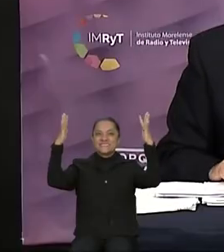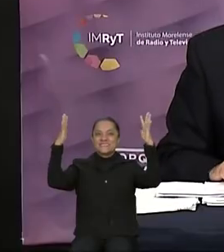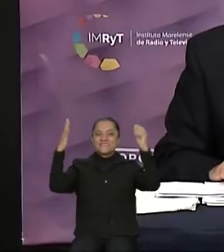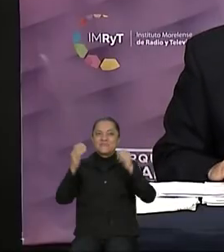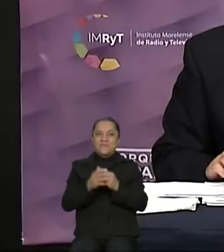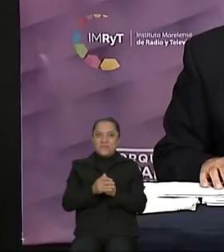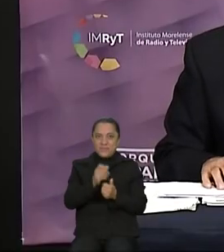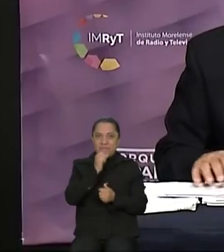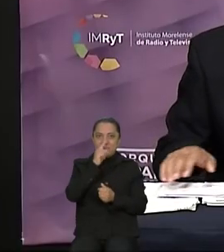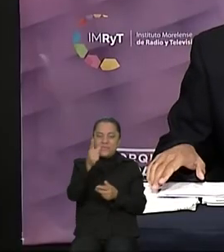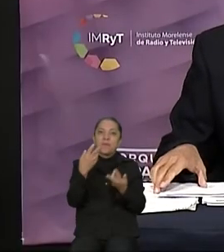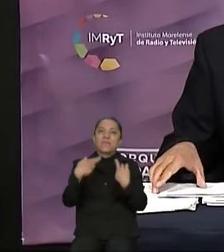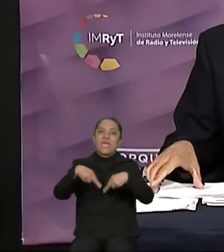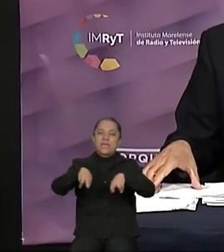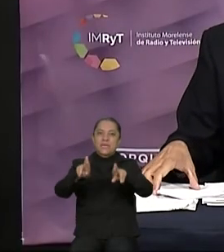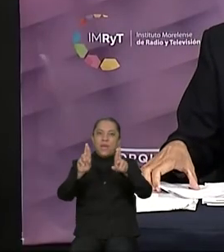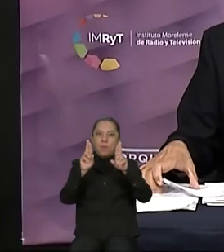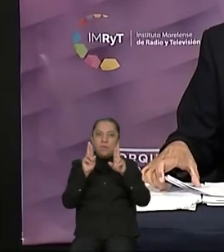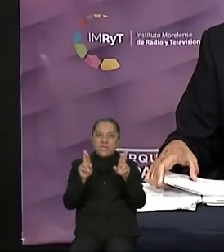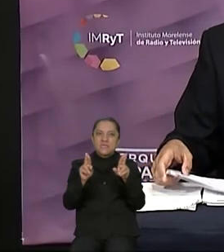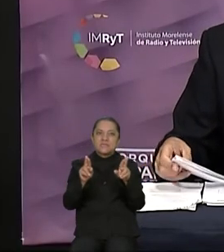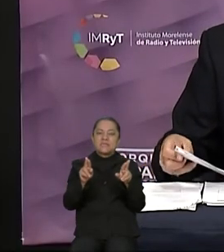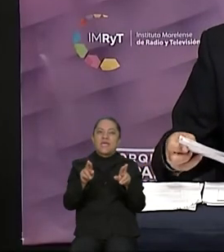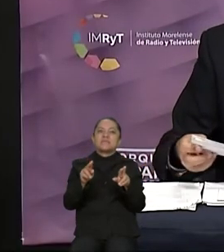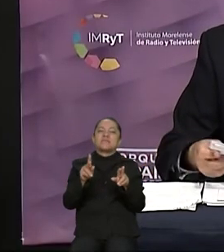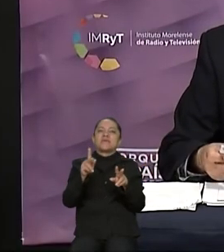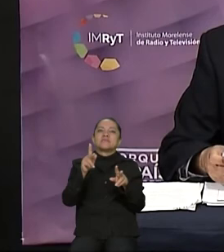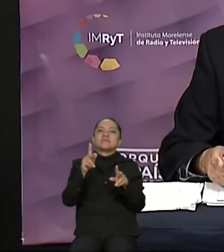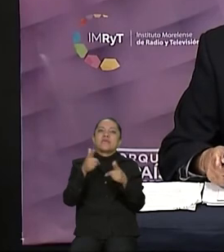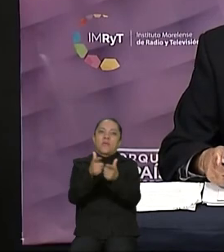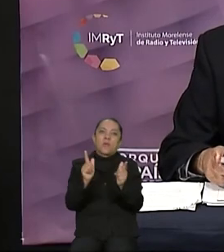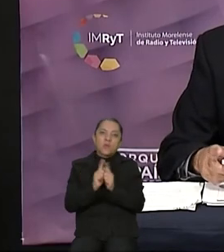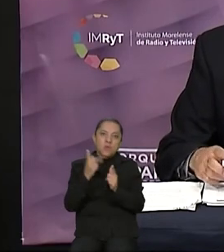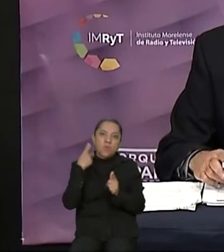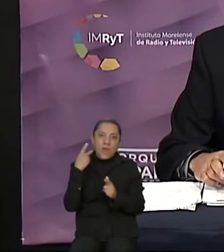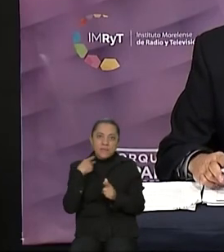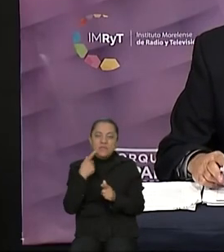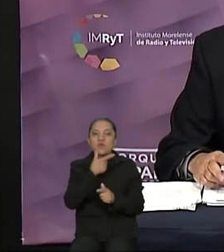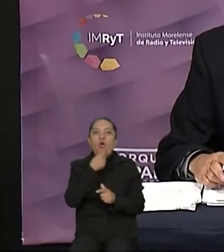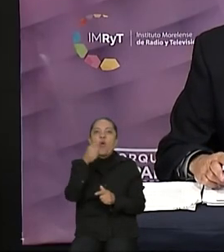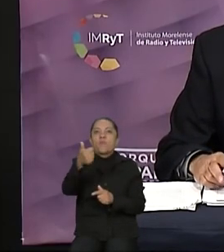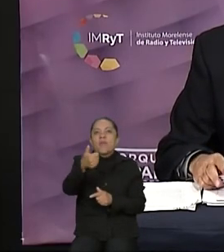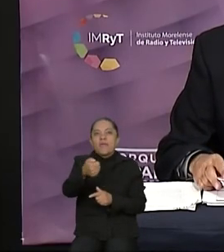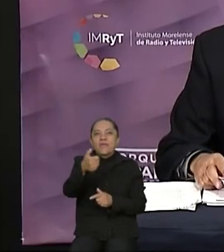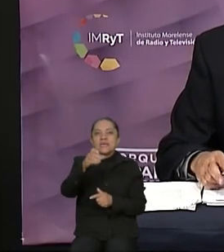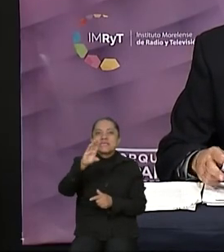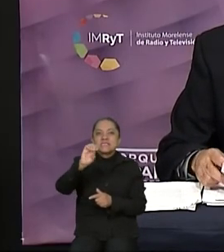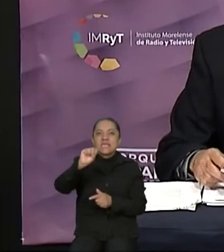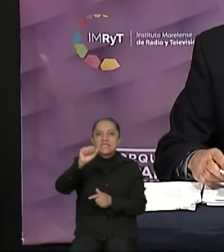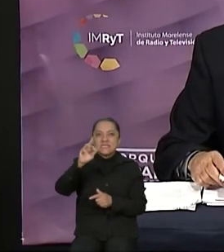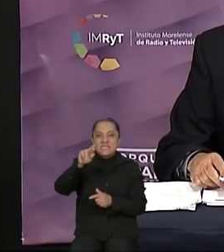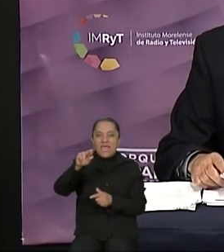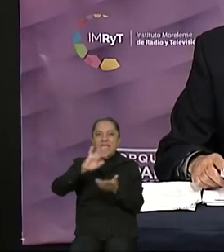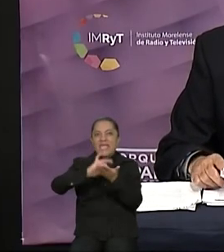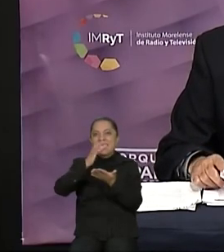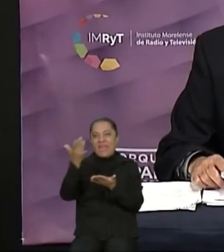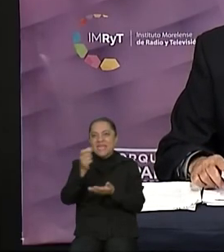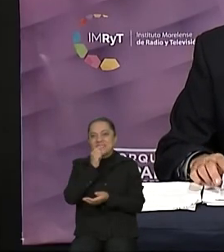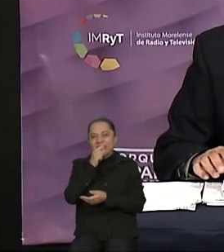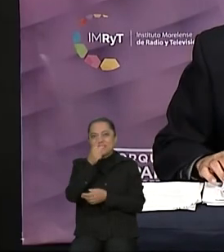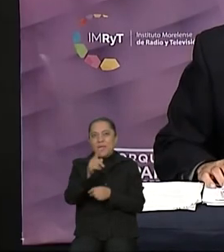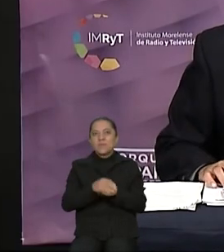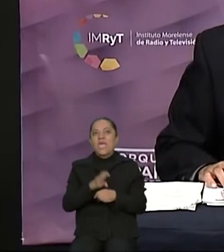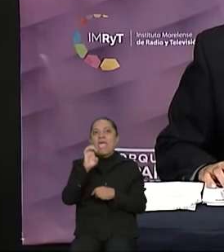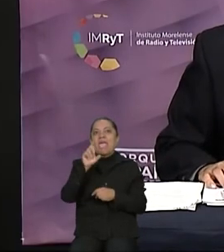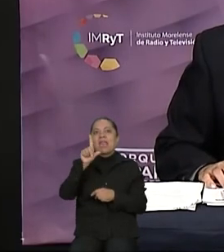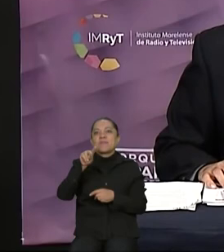representantes de los partidos al cronometrista a César García gracias también a Elvira Chong en